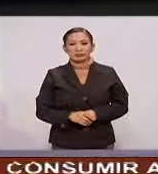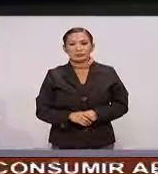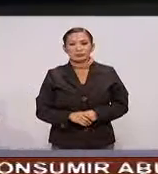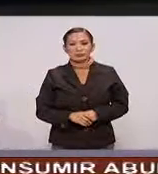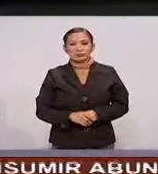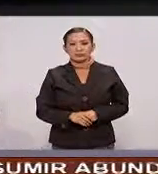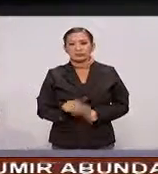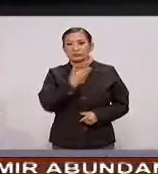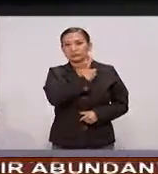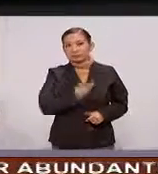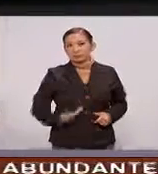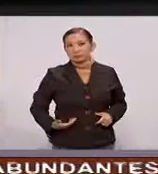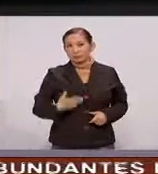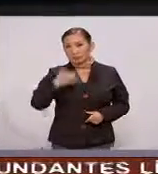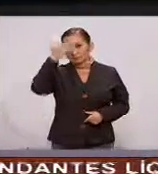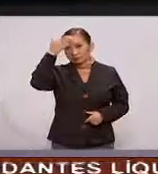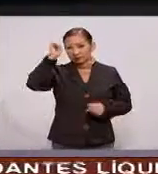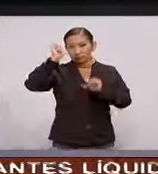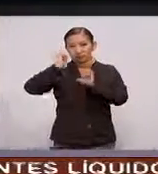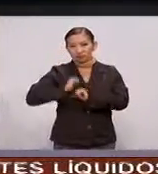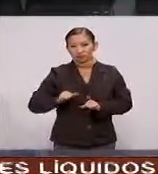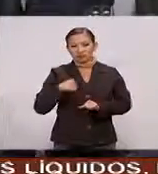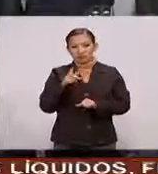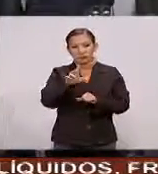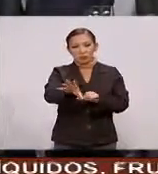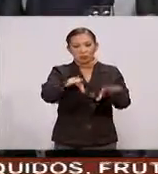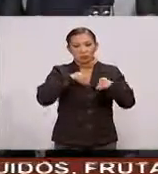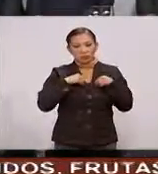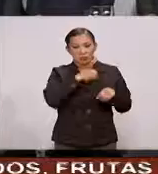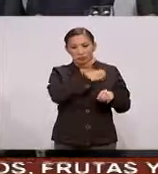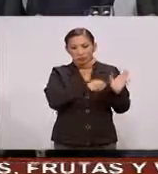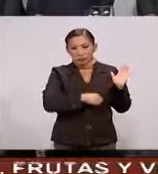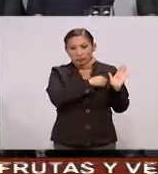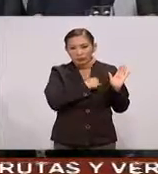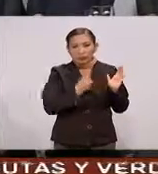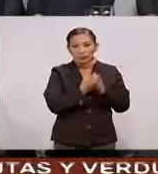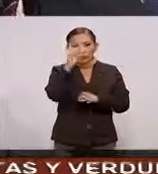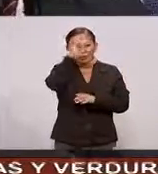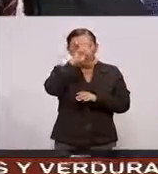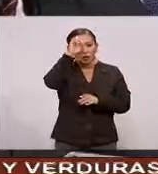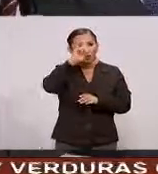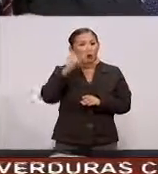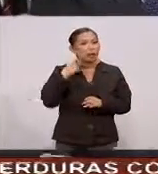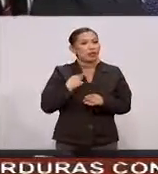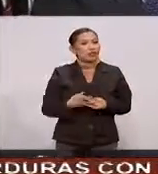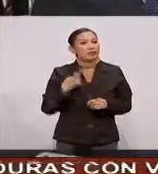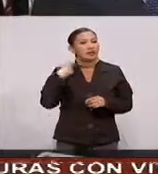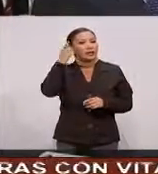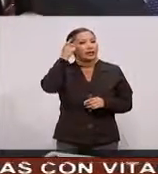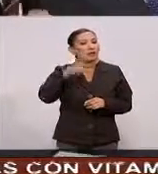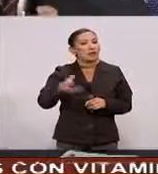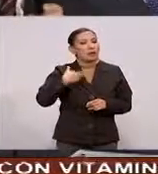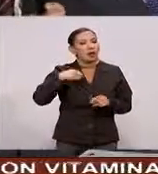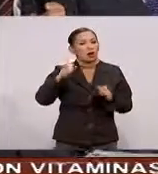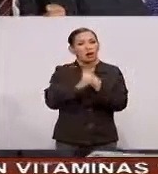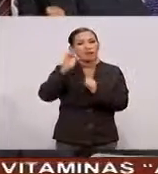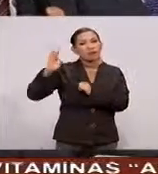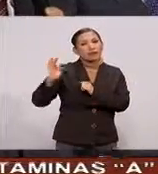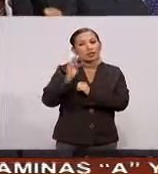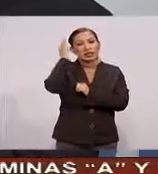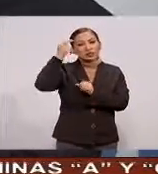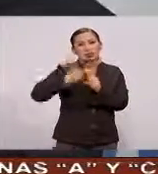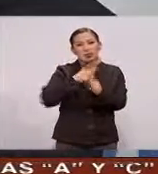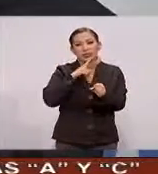El presidente Enrique Peña Nieto Encabezó la toma De compromiso Del nuevo Consejo Directivo Nacional De la Confederación Nacional